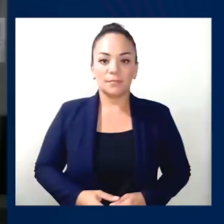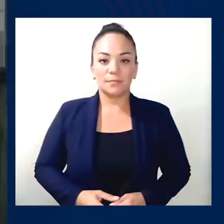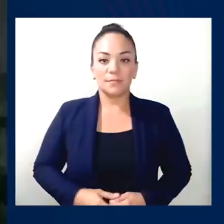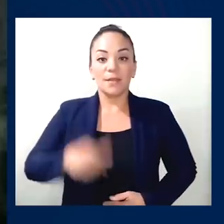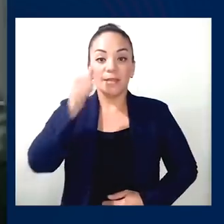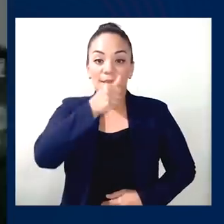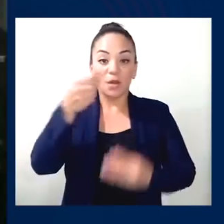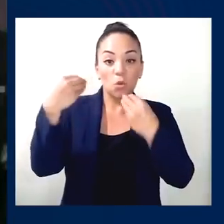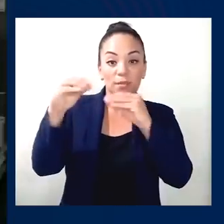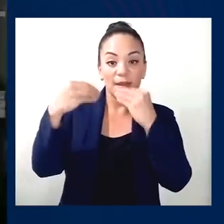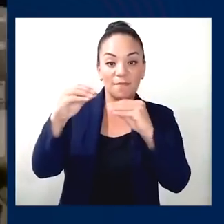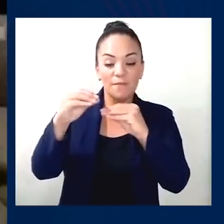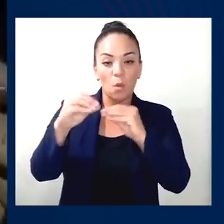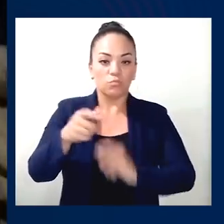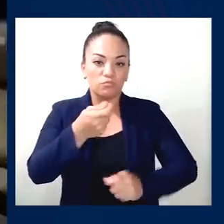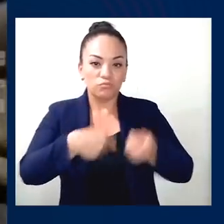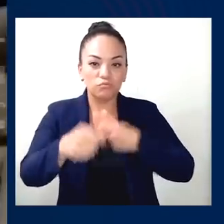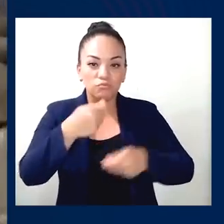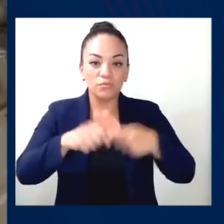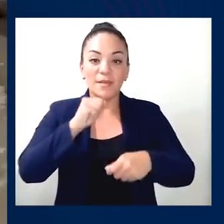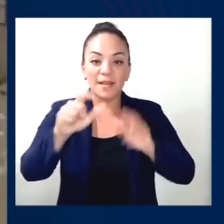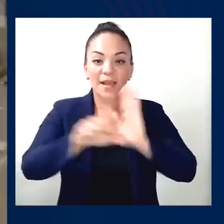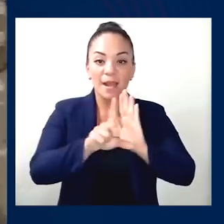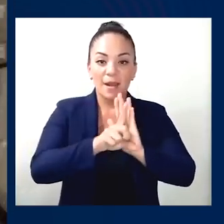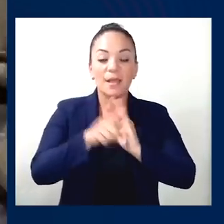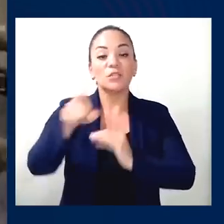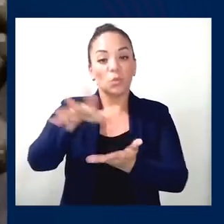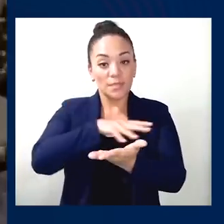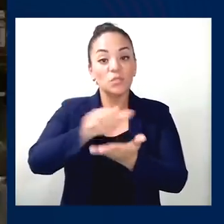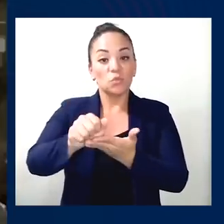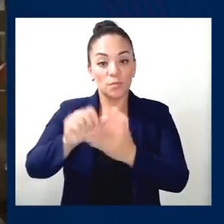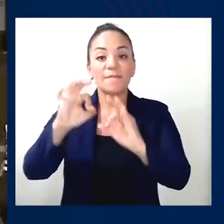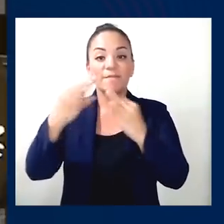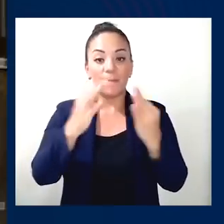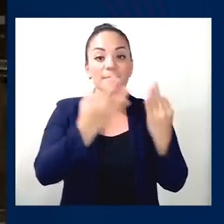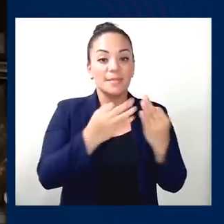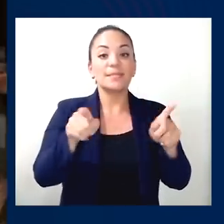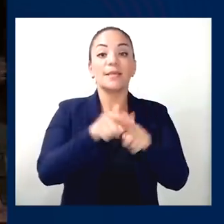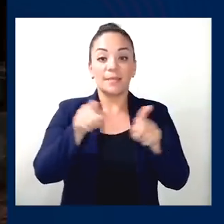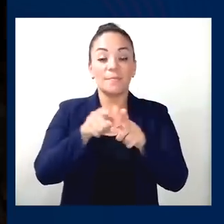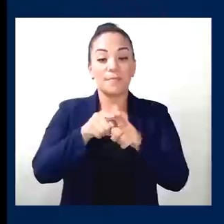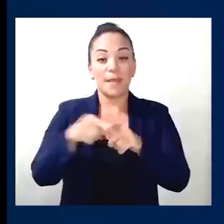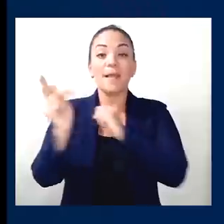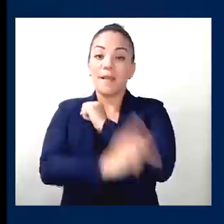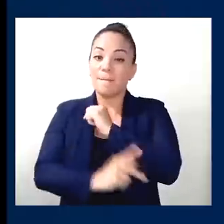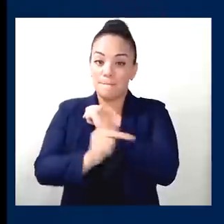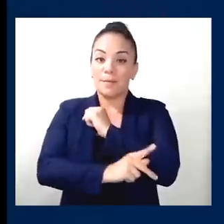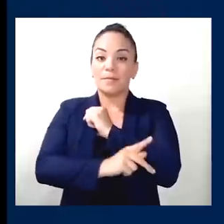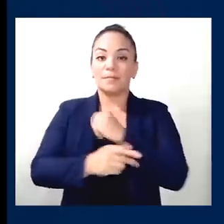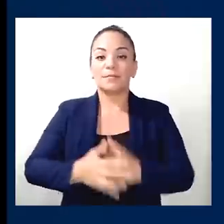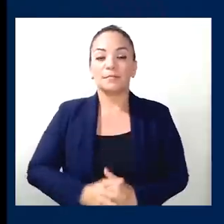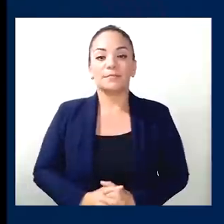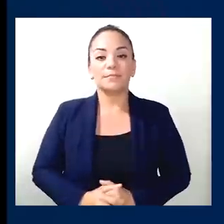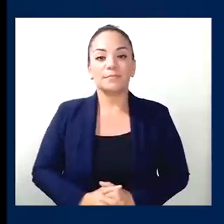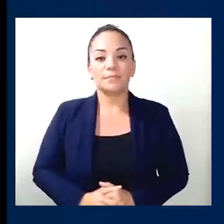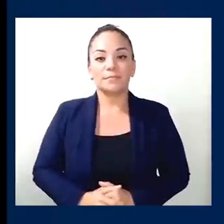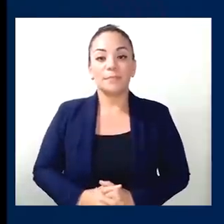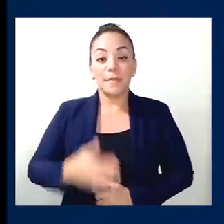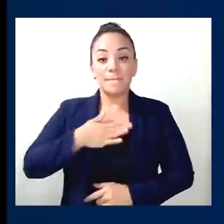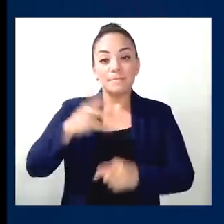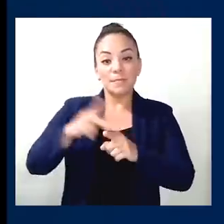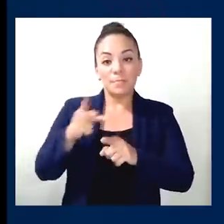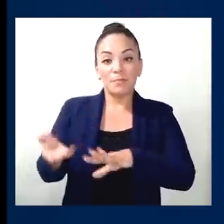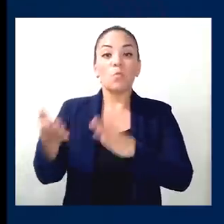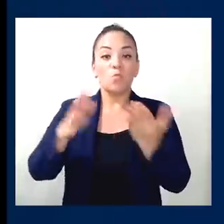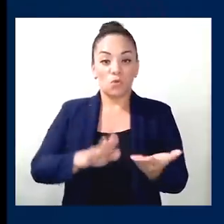El narcotráfico y el contrabando están destruyendo nuestras familias y la dignidad de nuestro país. Yo perdí a mi